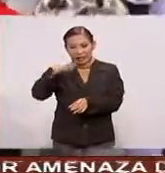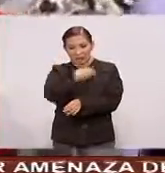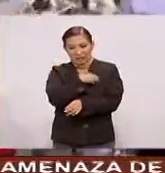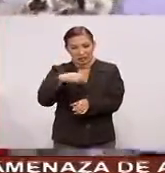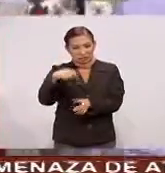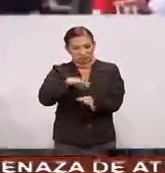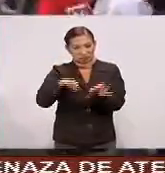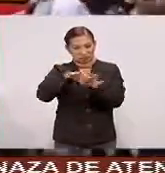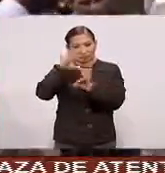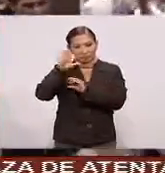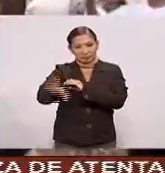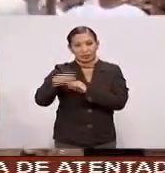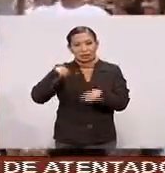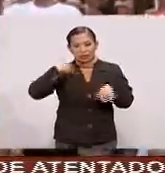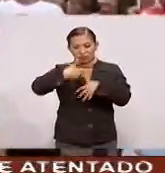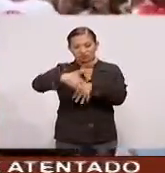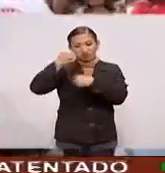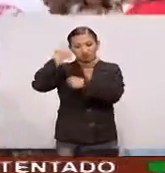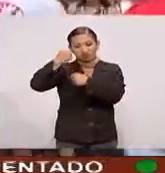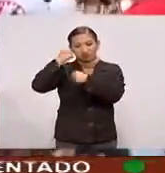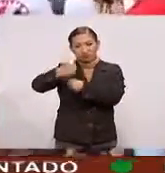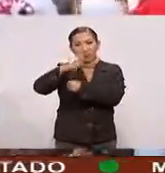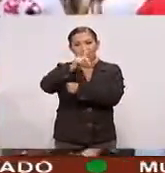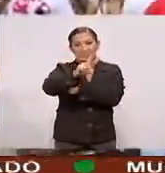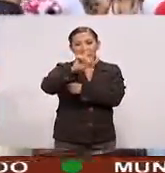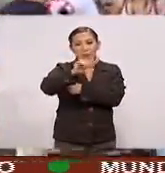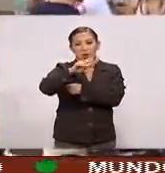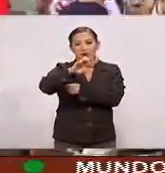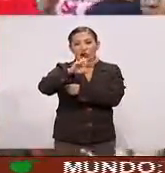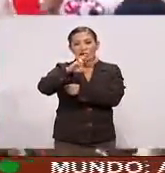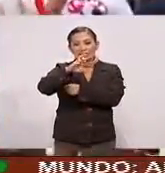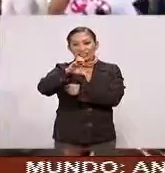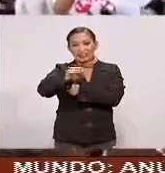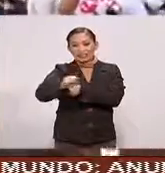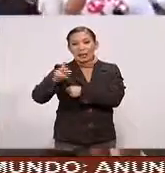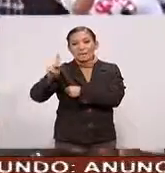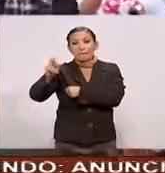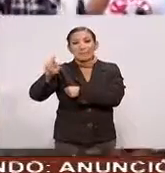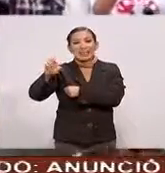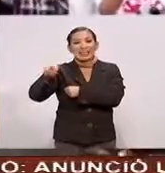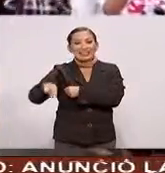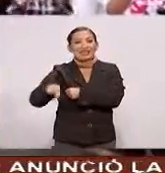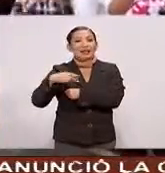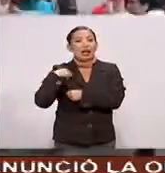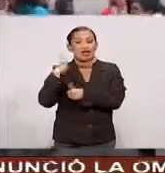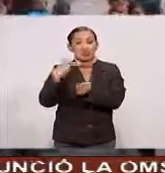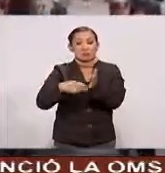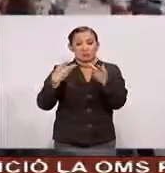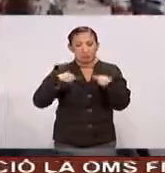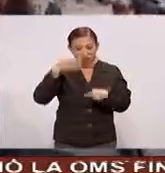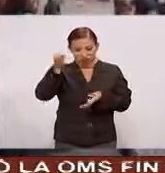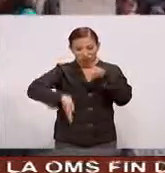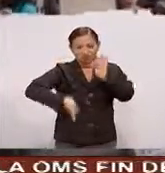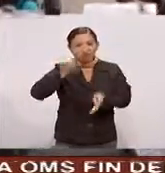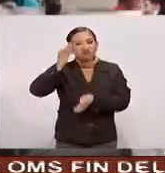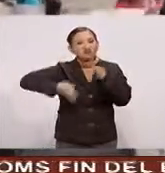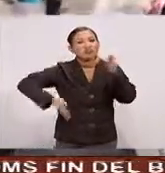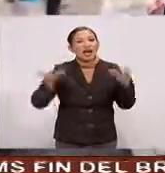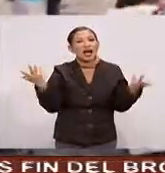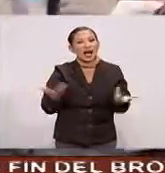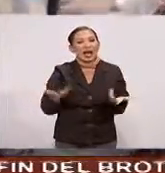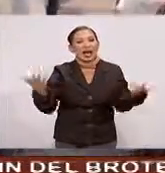El movimiento Democracy Spring Dice que más de 2 mil personas Se han comprometido